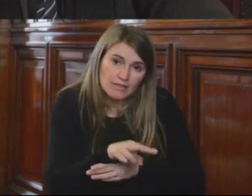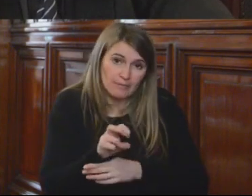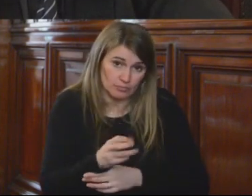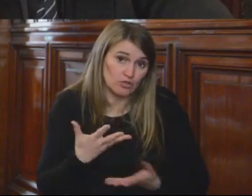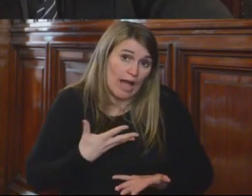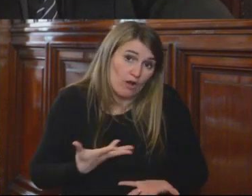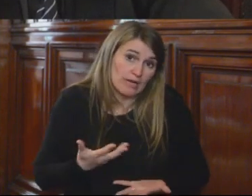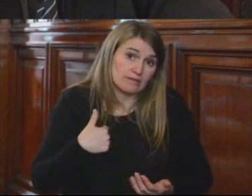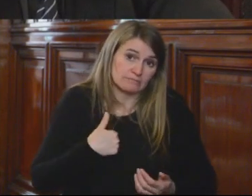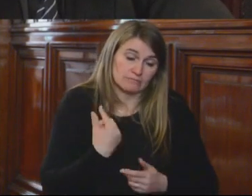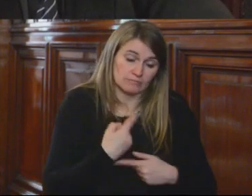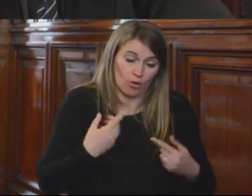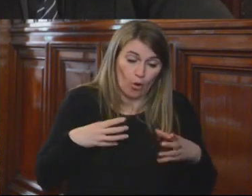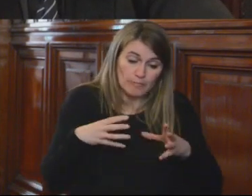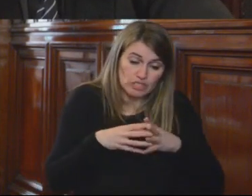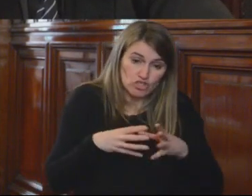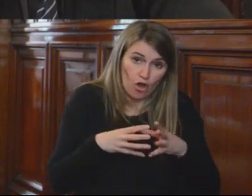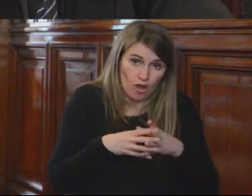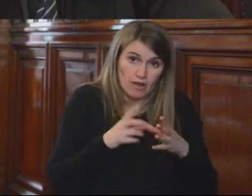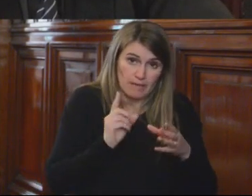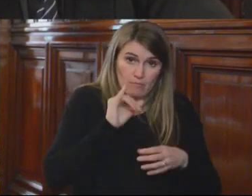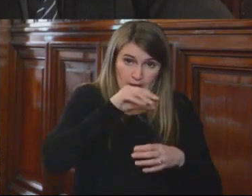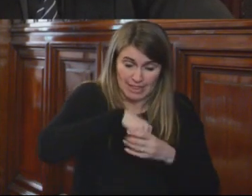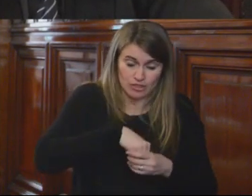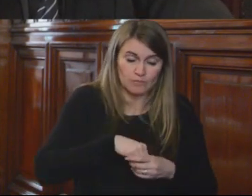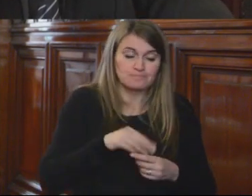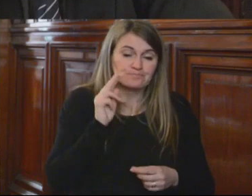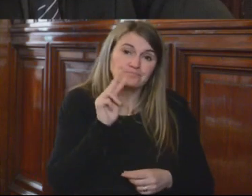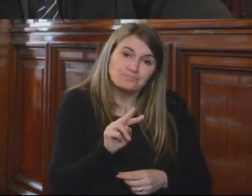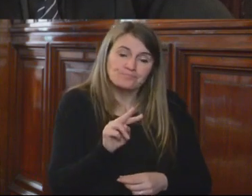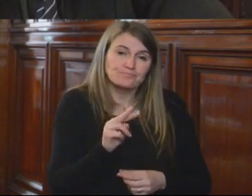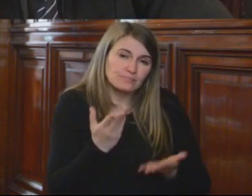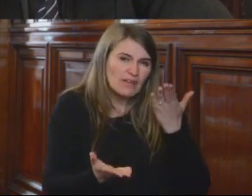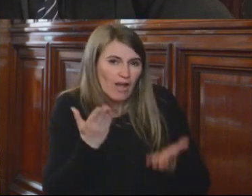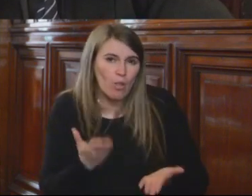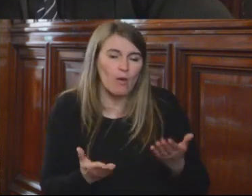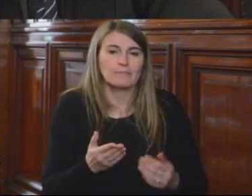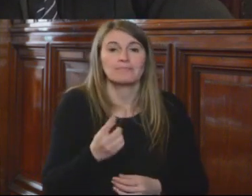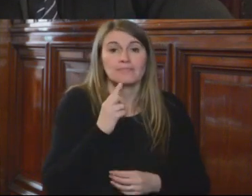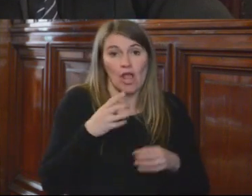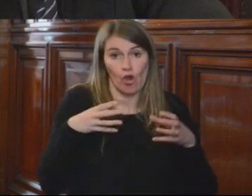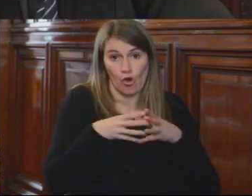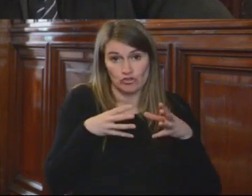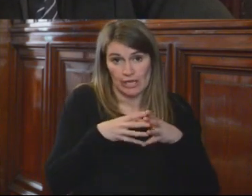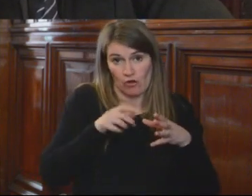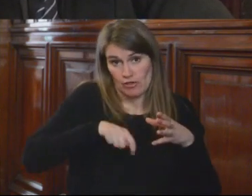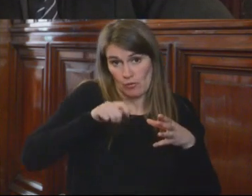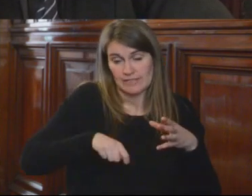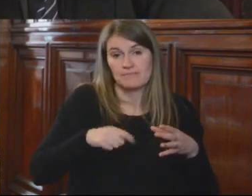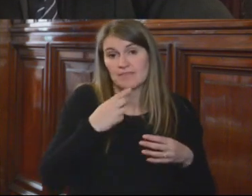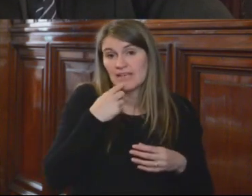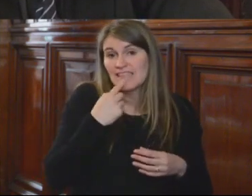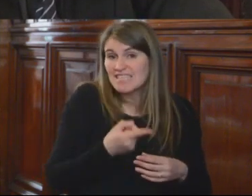jueces en esta comisión interinstitucional, sin embargo, el Tribunal, el Consejo de la Magistratura ha emitido la